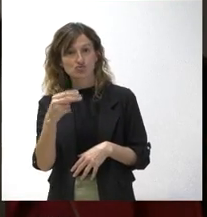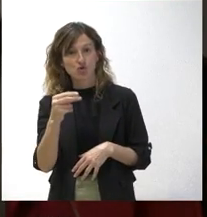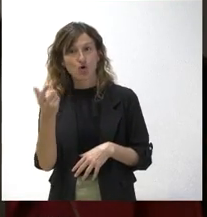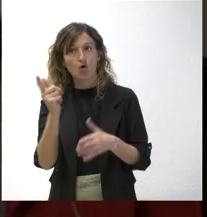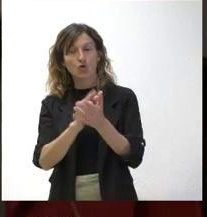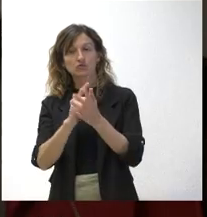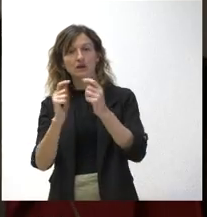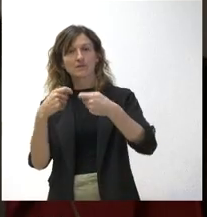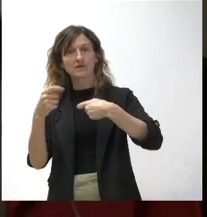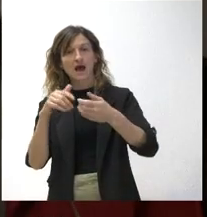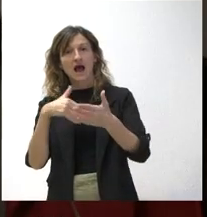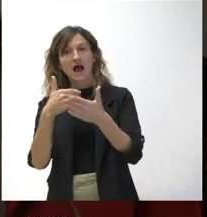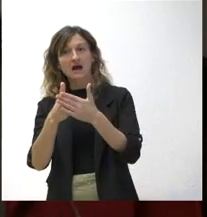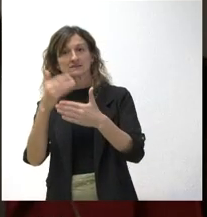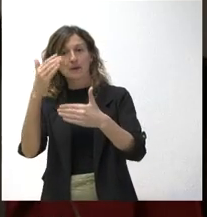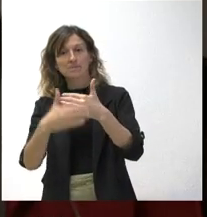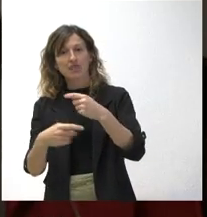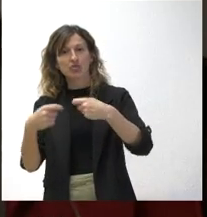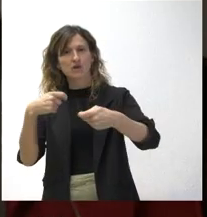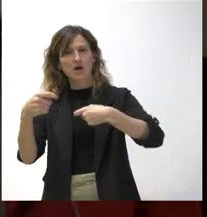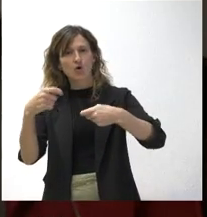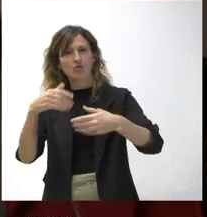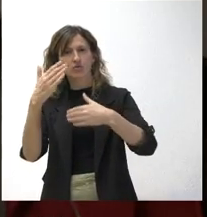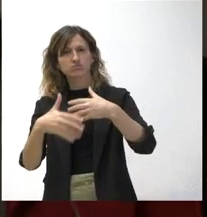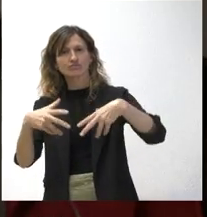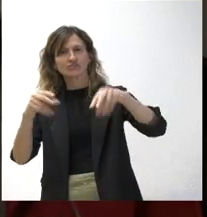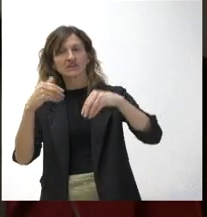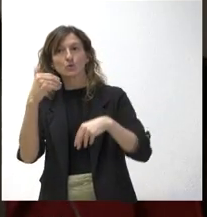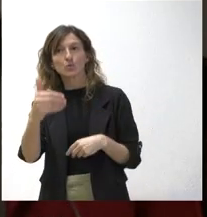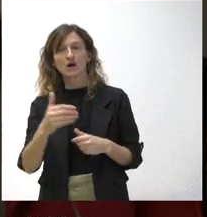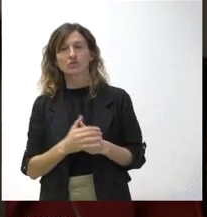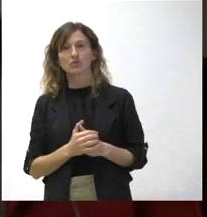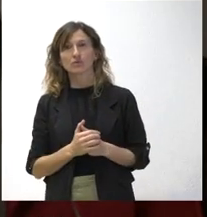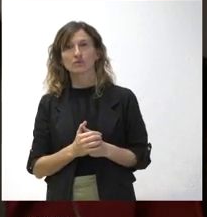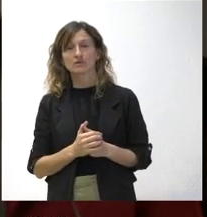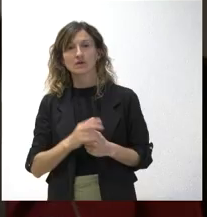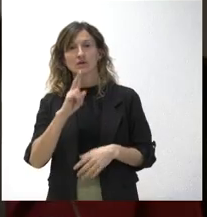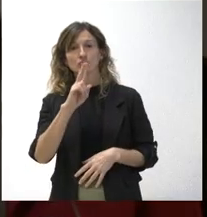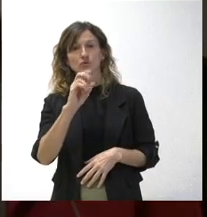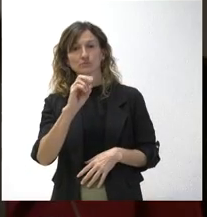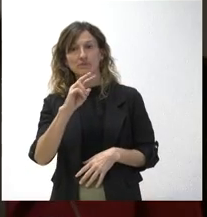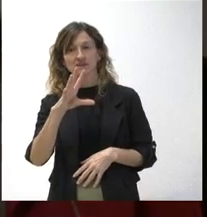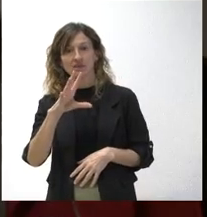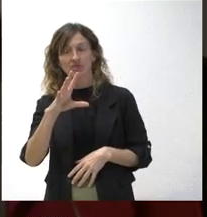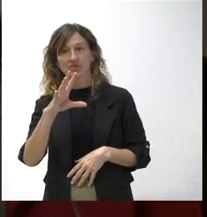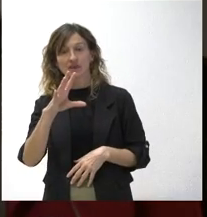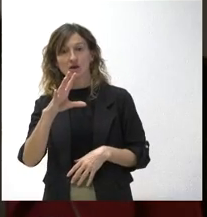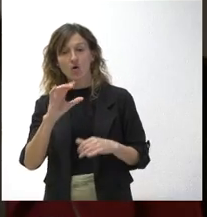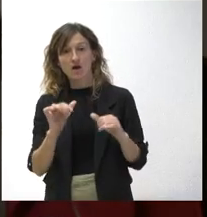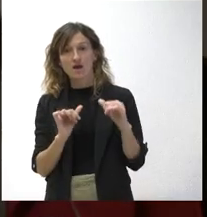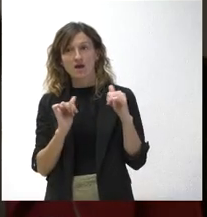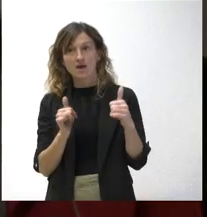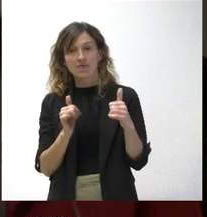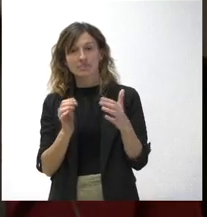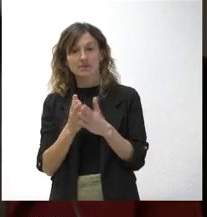negociar, ¿hasta cuándo se marca en ese plazo de seguir negociando, más allá de tener en cuenta que, una vez que entre 2025, habrá que haber aprobado una prórroga de